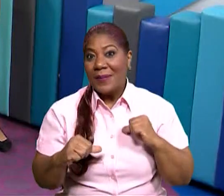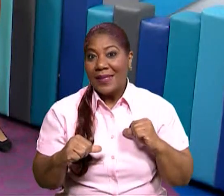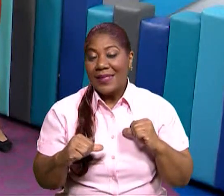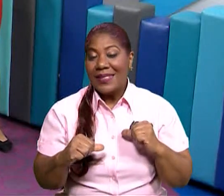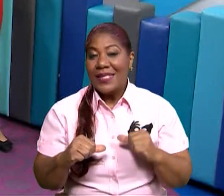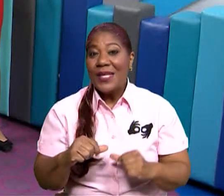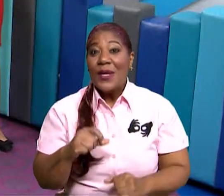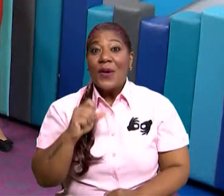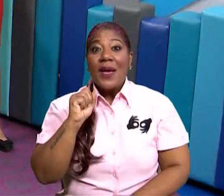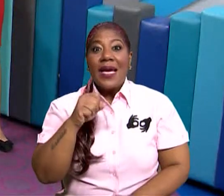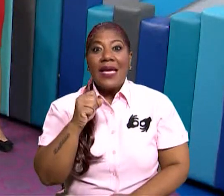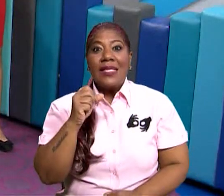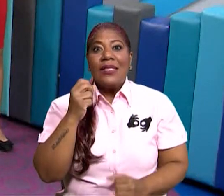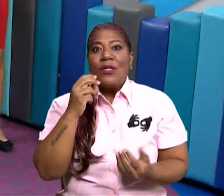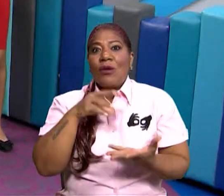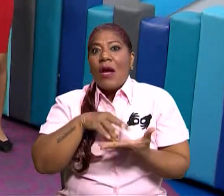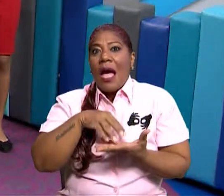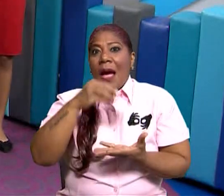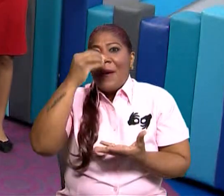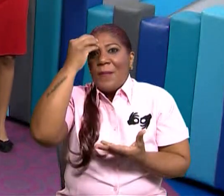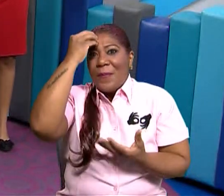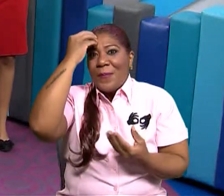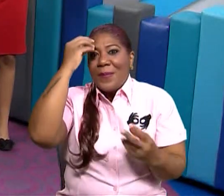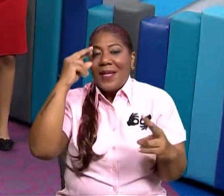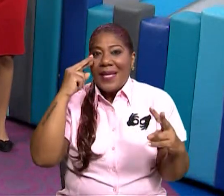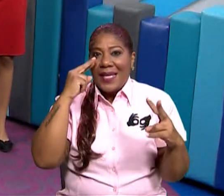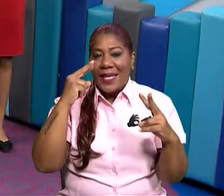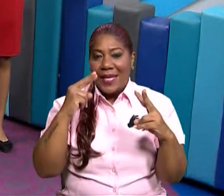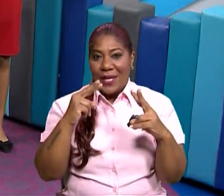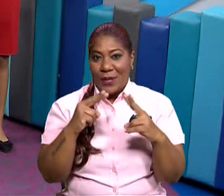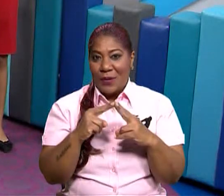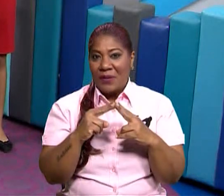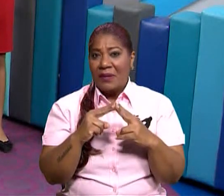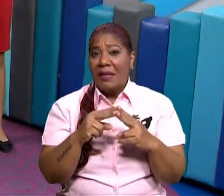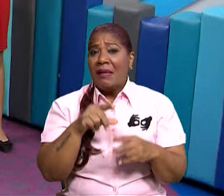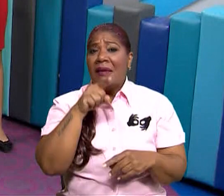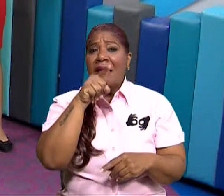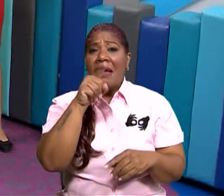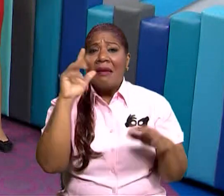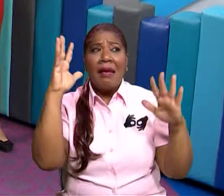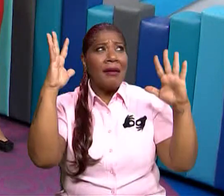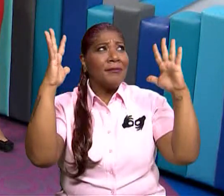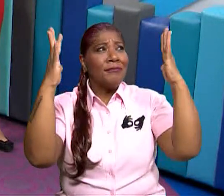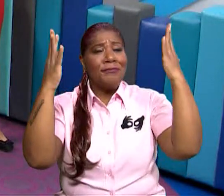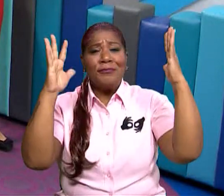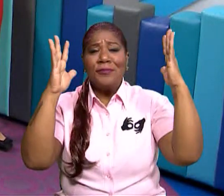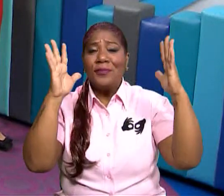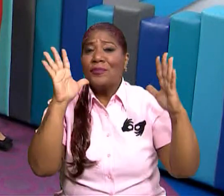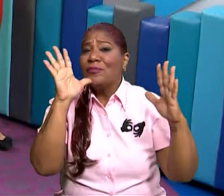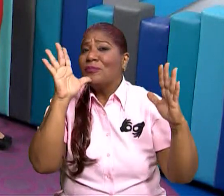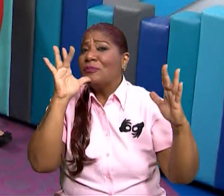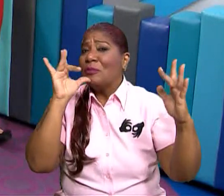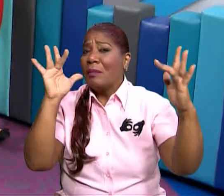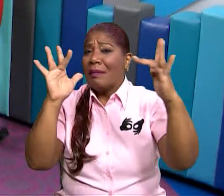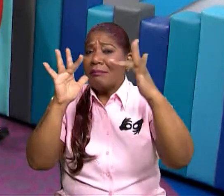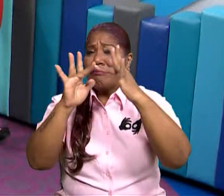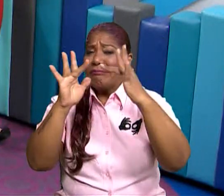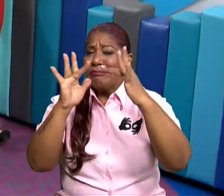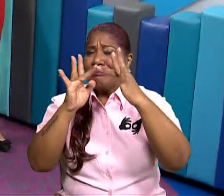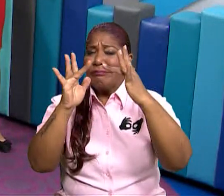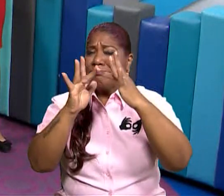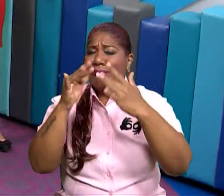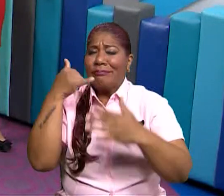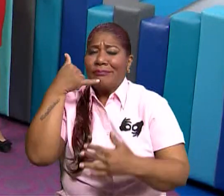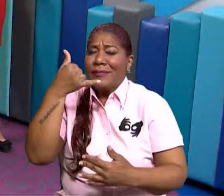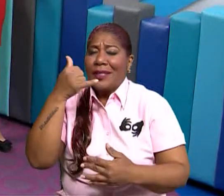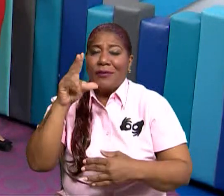ahí el otro niño. Mejor que no hay señal, porque así puedes disfrutar de todas las oportunidades y las maravillas que te presenta ese bosque.